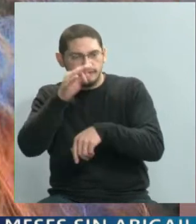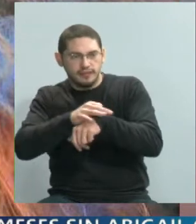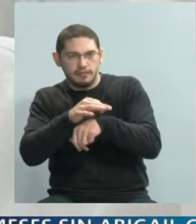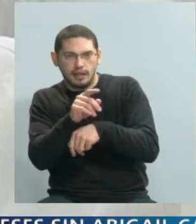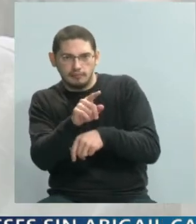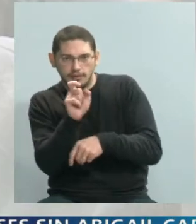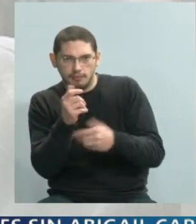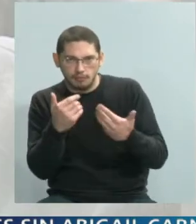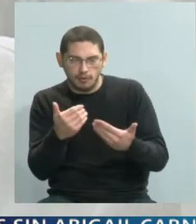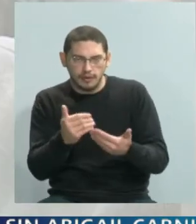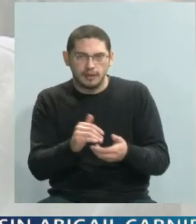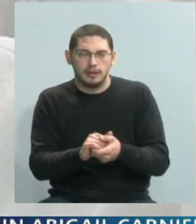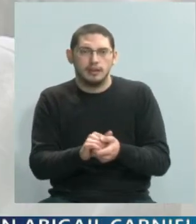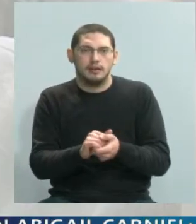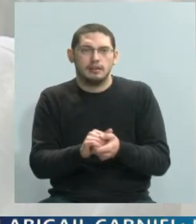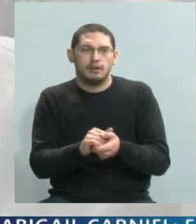para el diagnóstico.